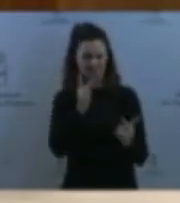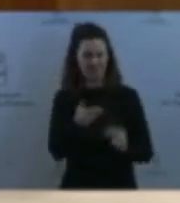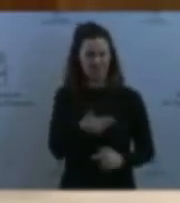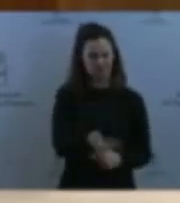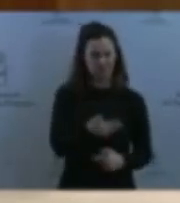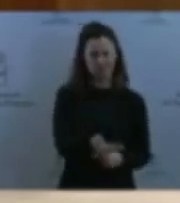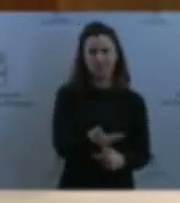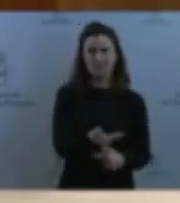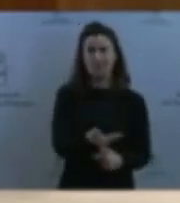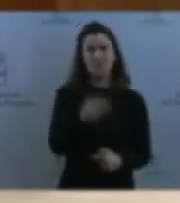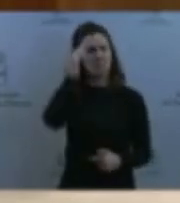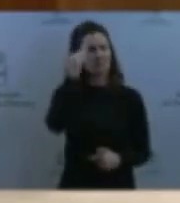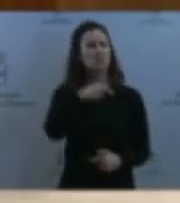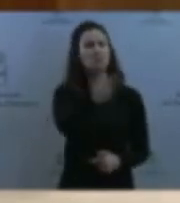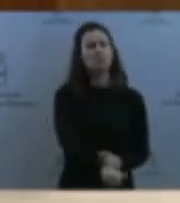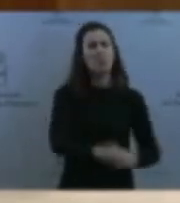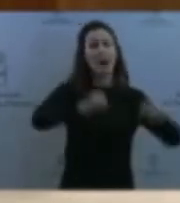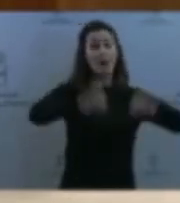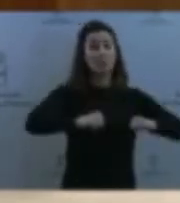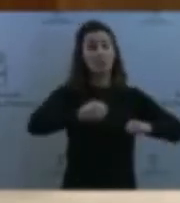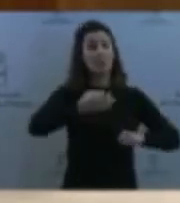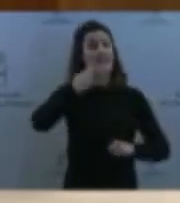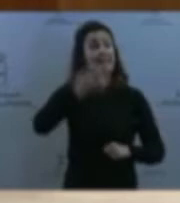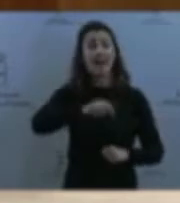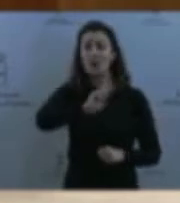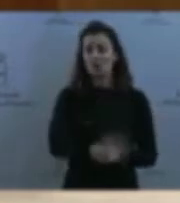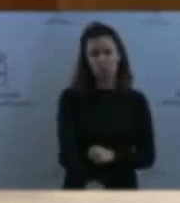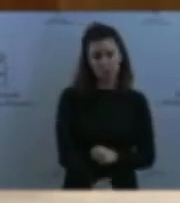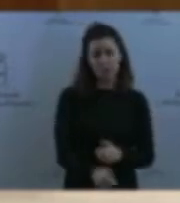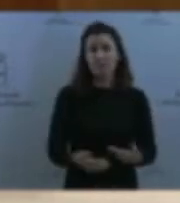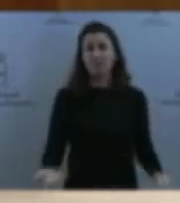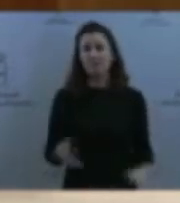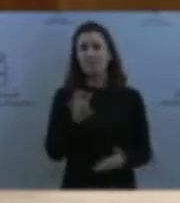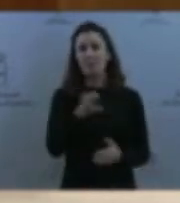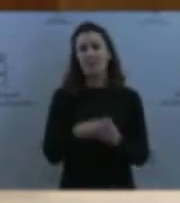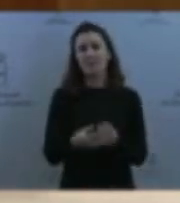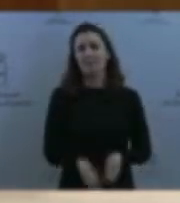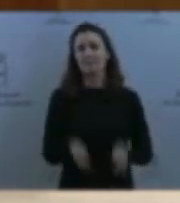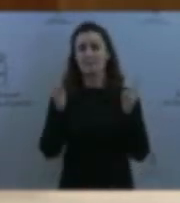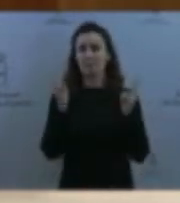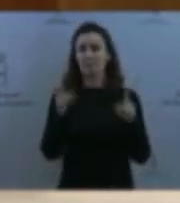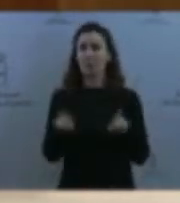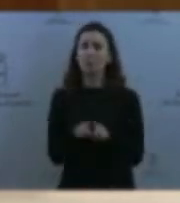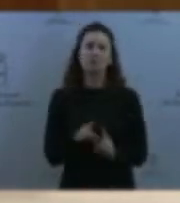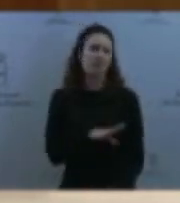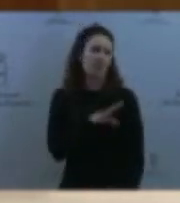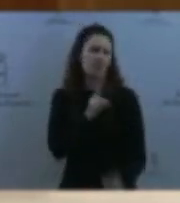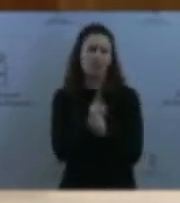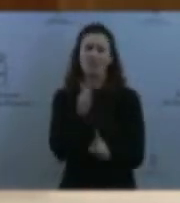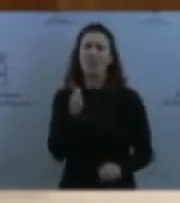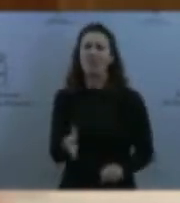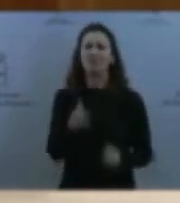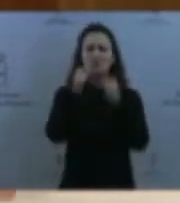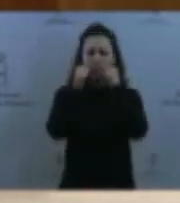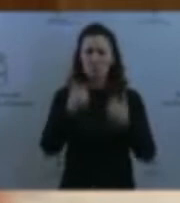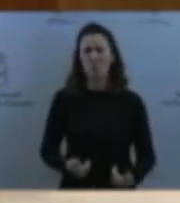Estos menores en este país democrático sufren violaciones de derechos humanos todos los días. En España te pueden cambiar